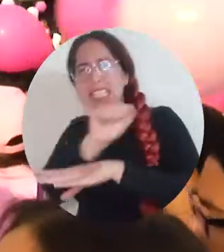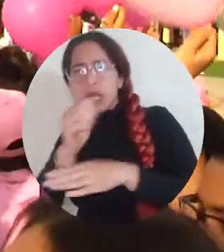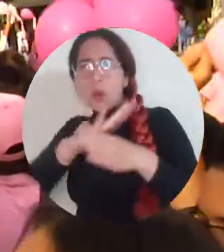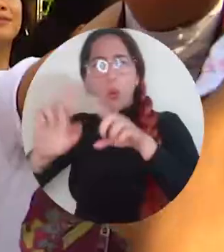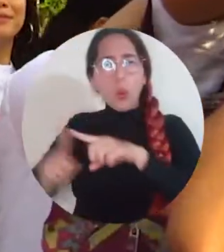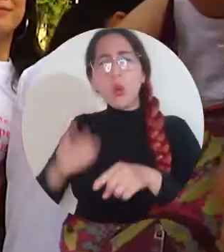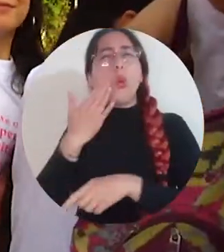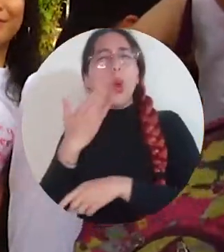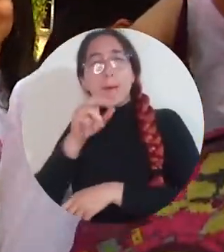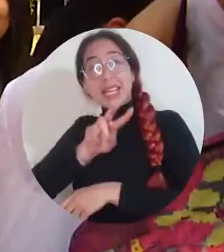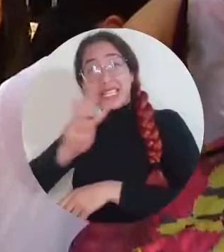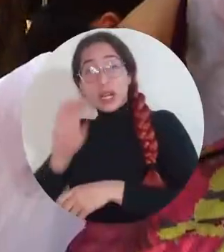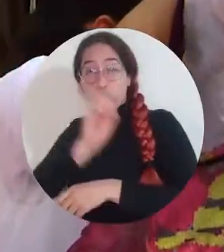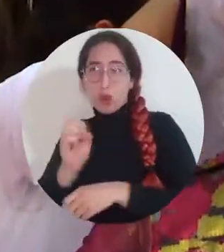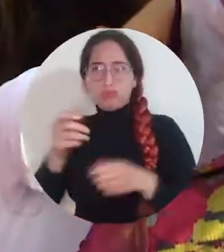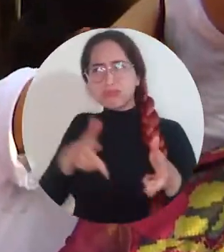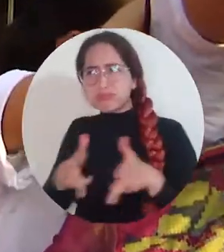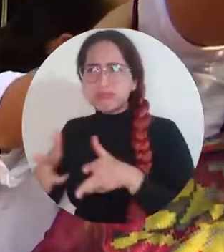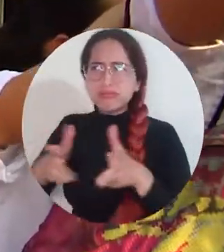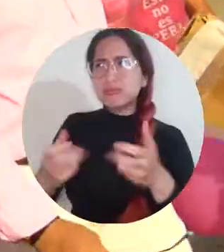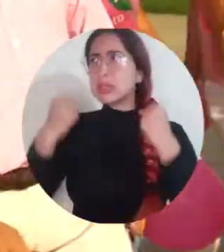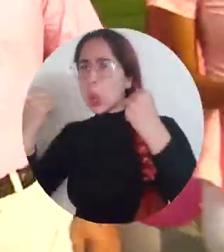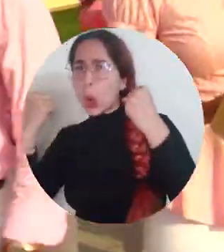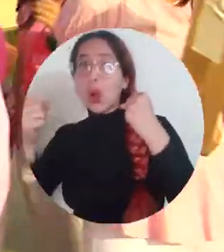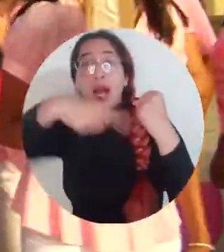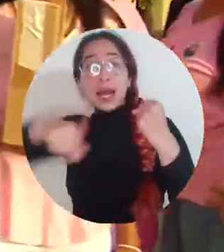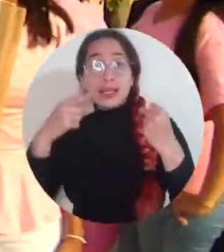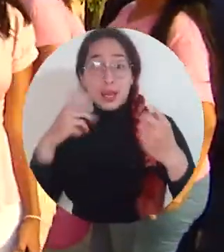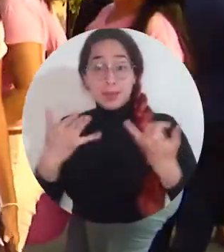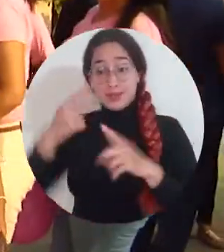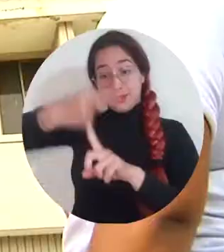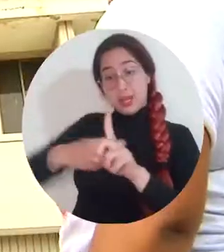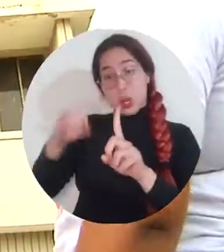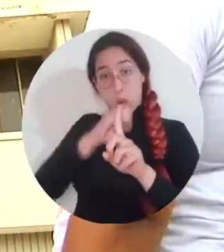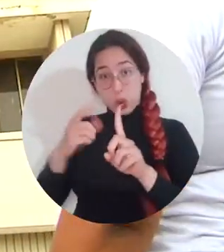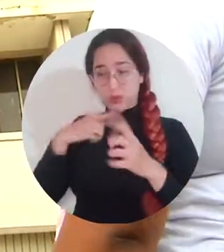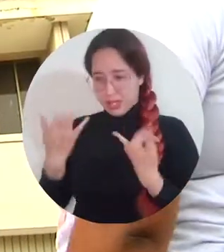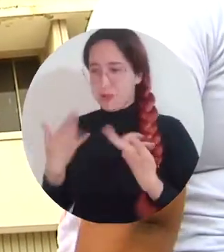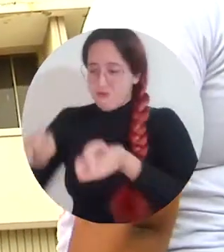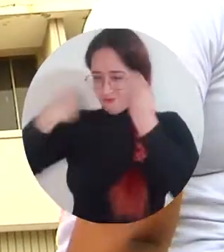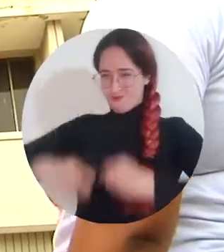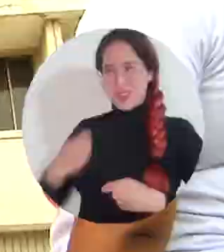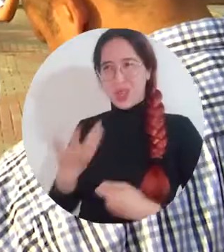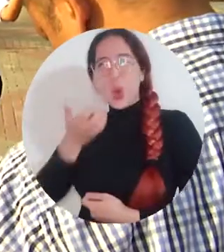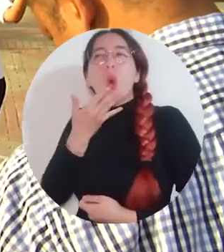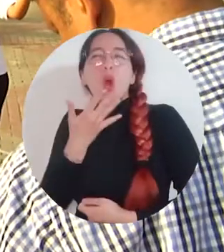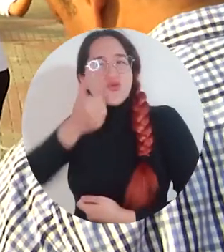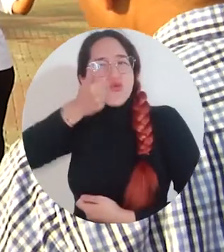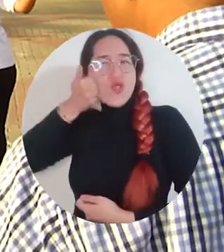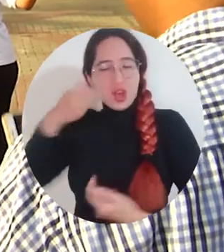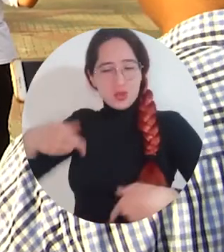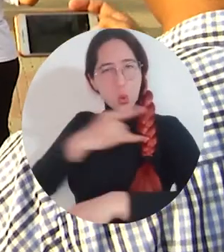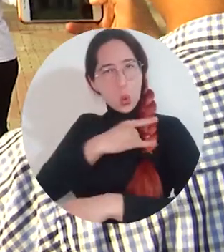31 días en que Unimagdalena se activará en modo octubre rosa, como lo ha venido realizando desde hace más de cinco años